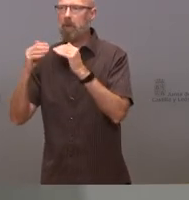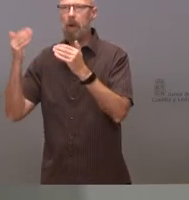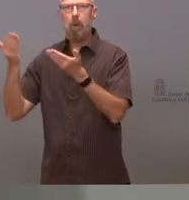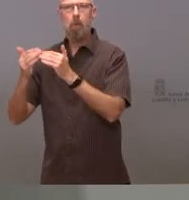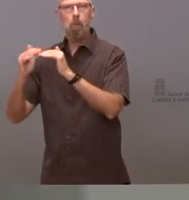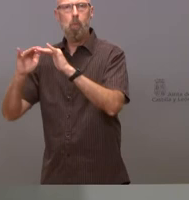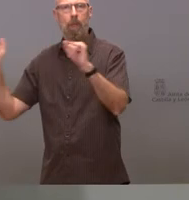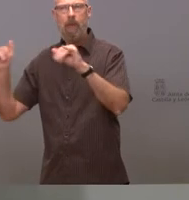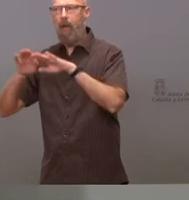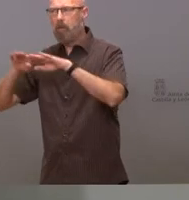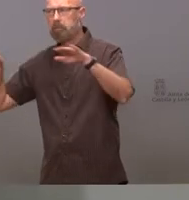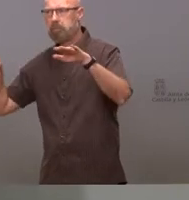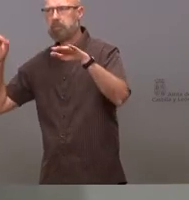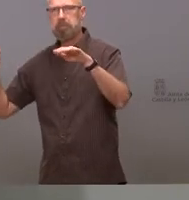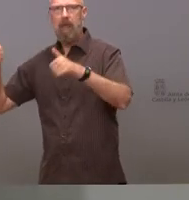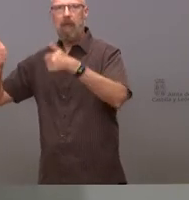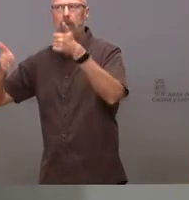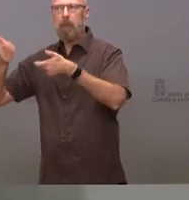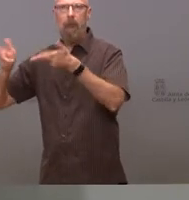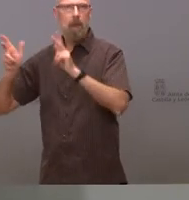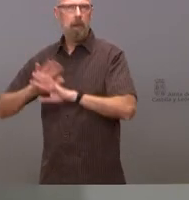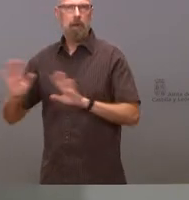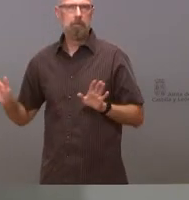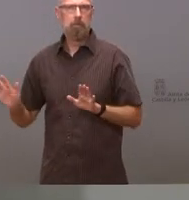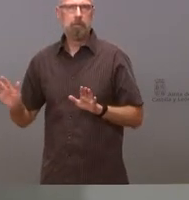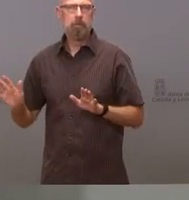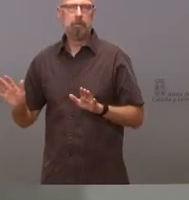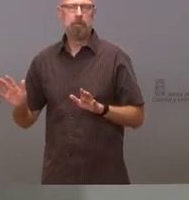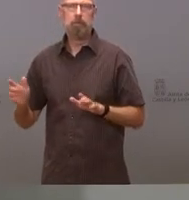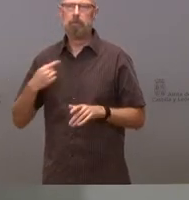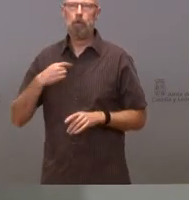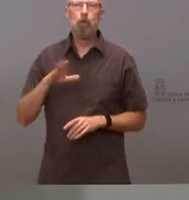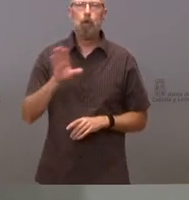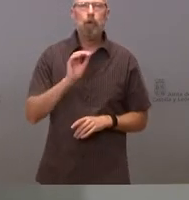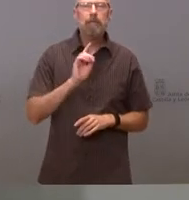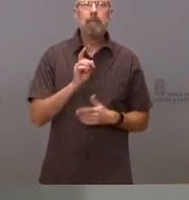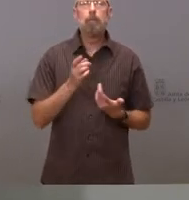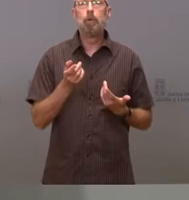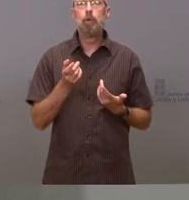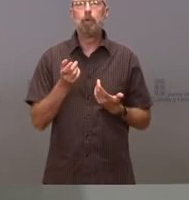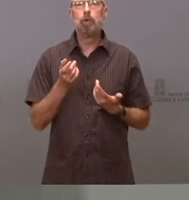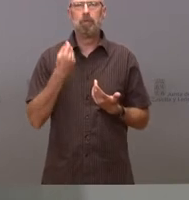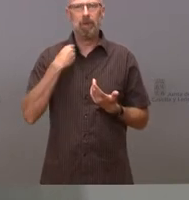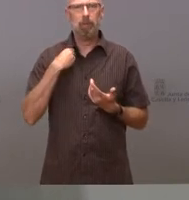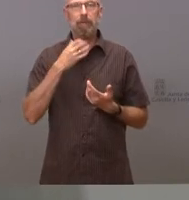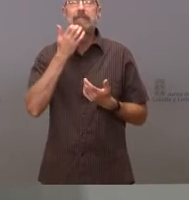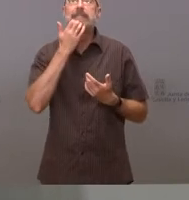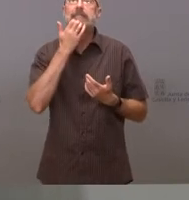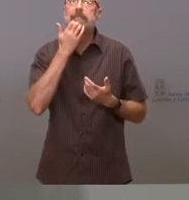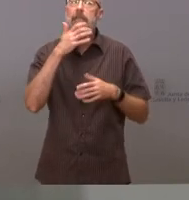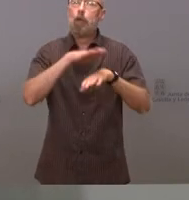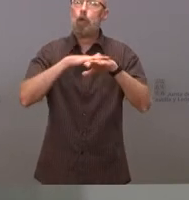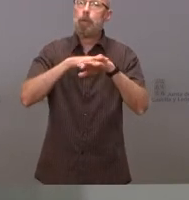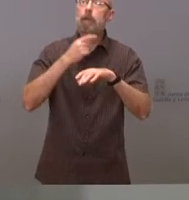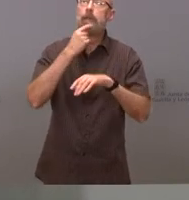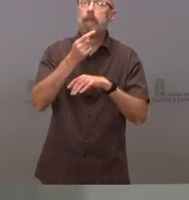competencia y no entendemos cómo se informa de si el gobierno ha dicho o no ha dicho que puede